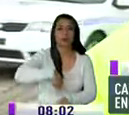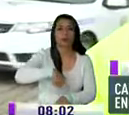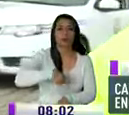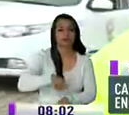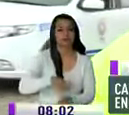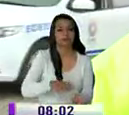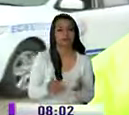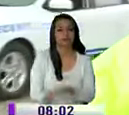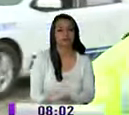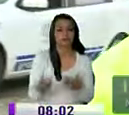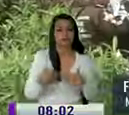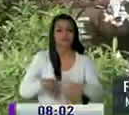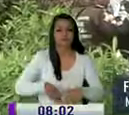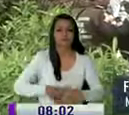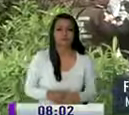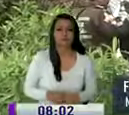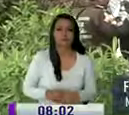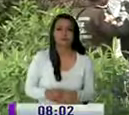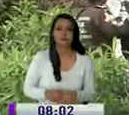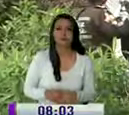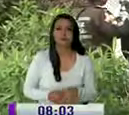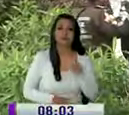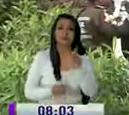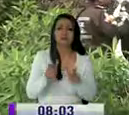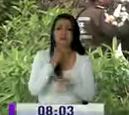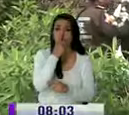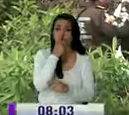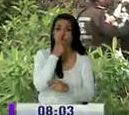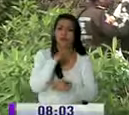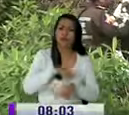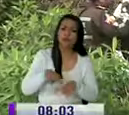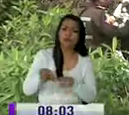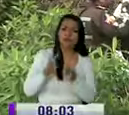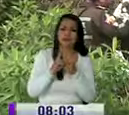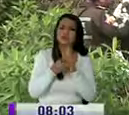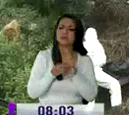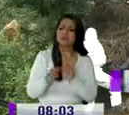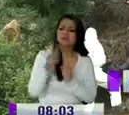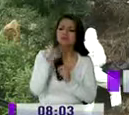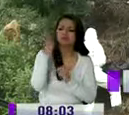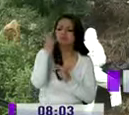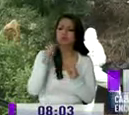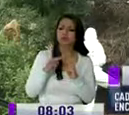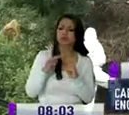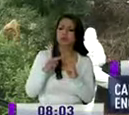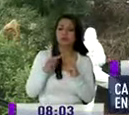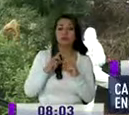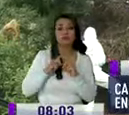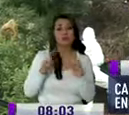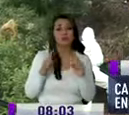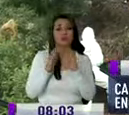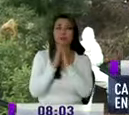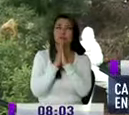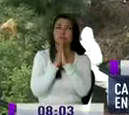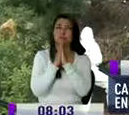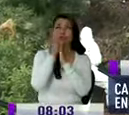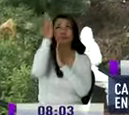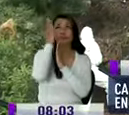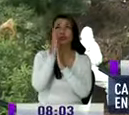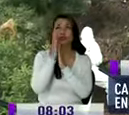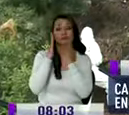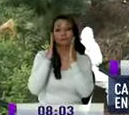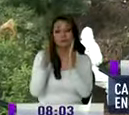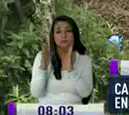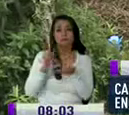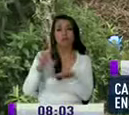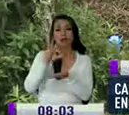suscitado el hecho. Para los curiosos y vecinos del rostro no les era familiar, pero elevaron una oración por el alma bendita de la